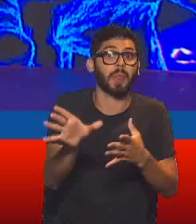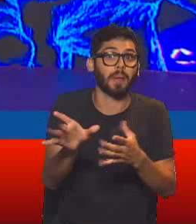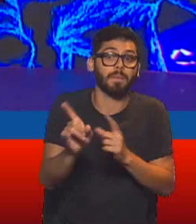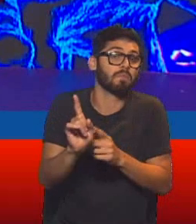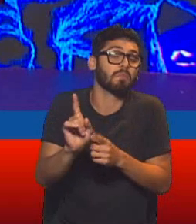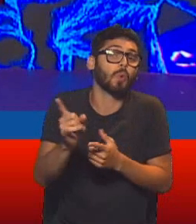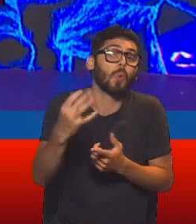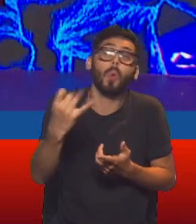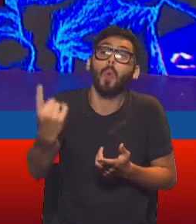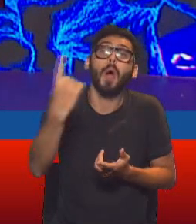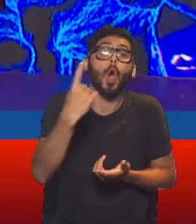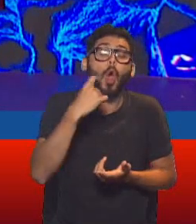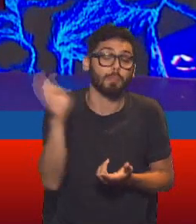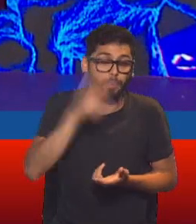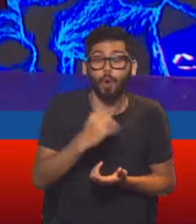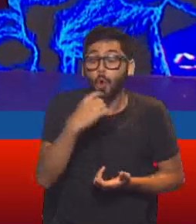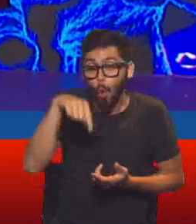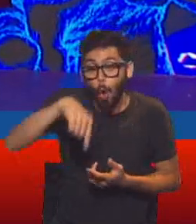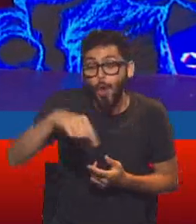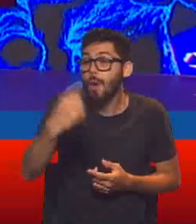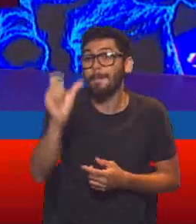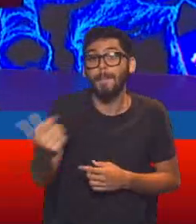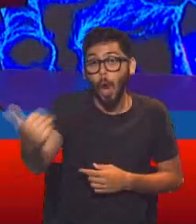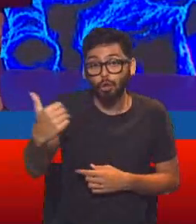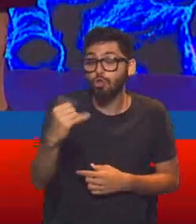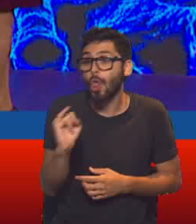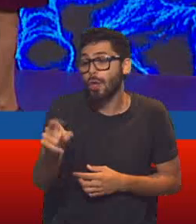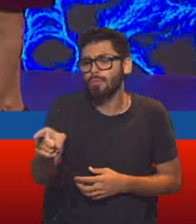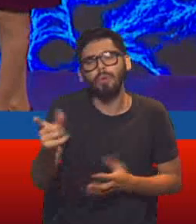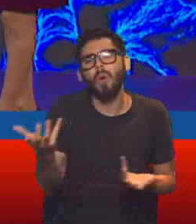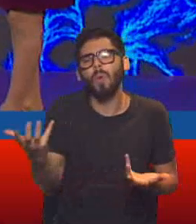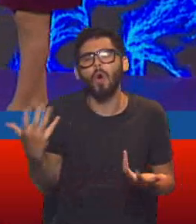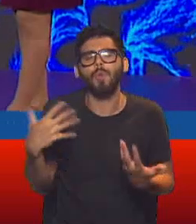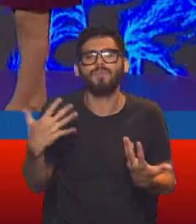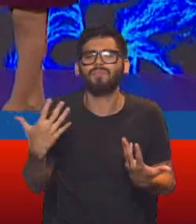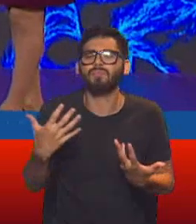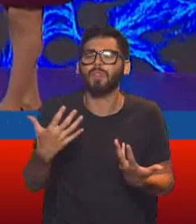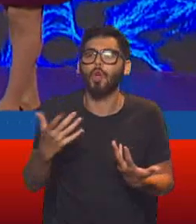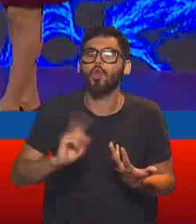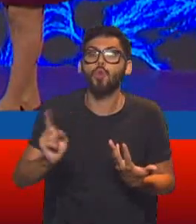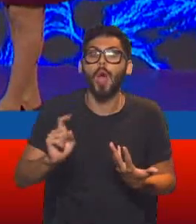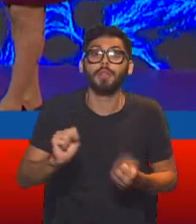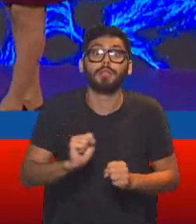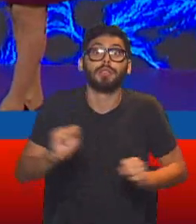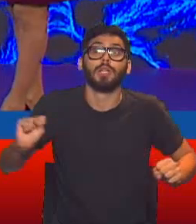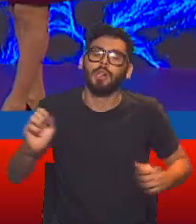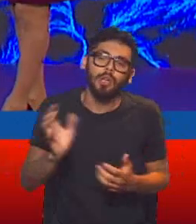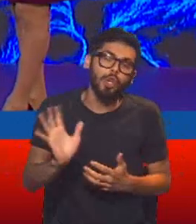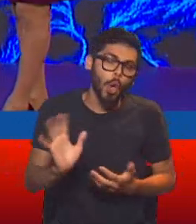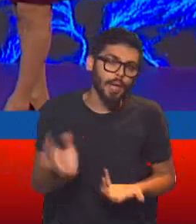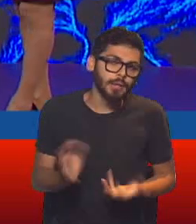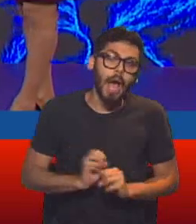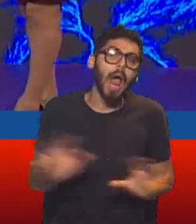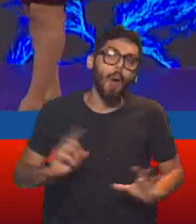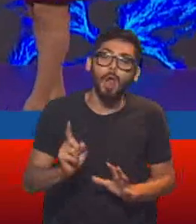exclusivamente para controlarlo. Hoy casualmente le dije a un paciente, digo, mire, lo suyo no es nada agudo, no está con algo grave, usted viene